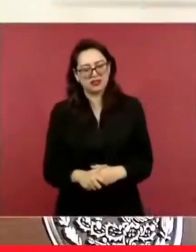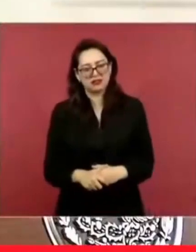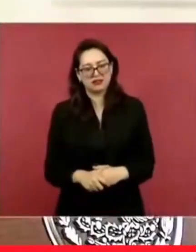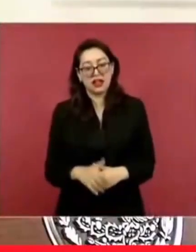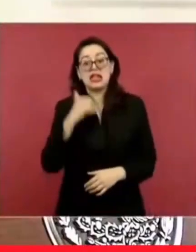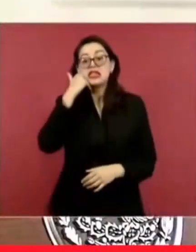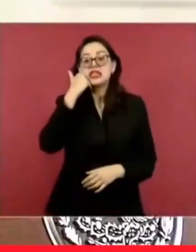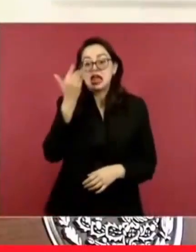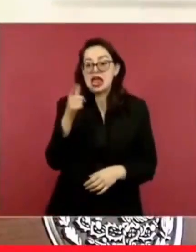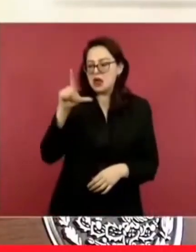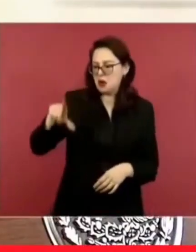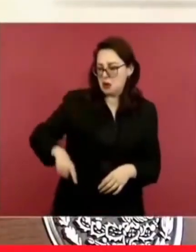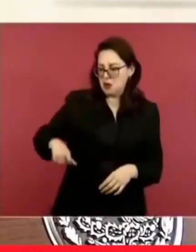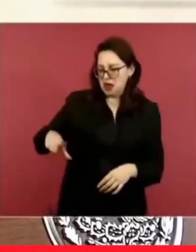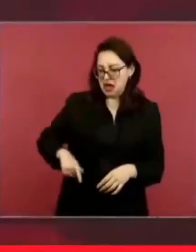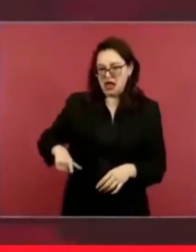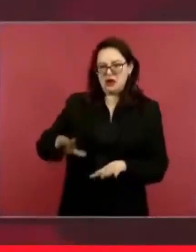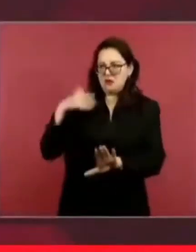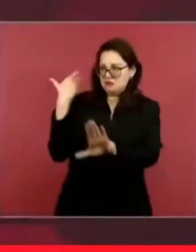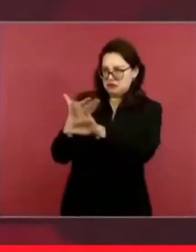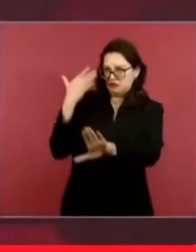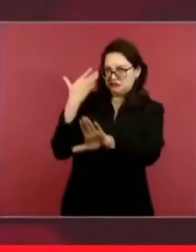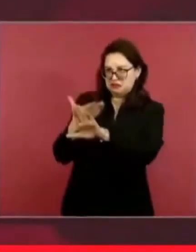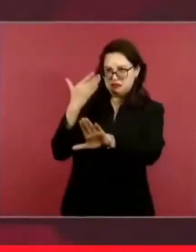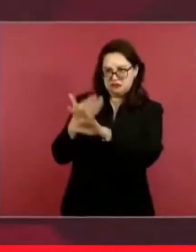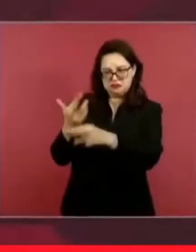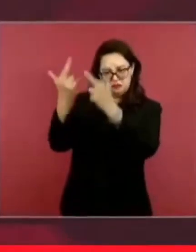políticamente.